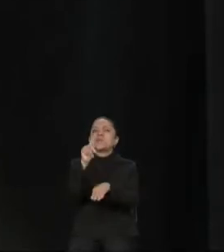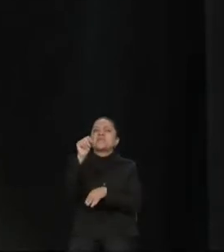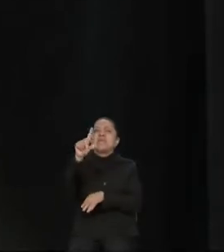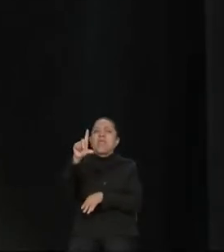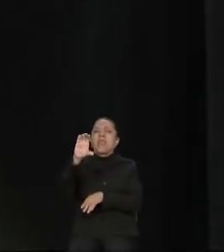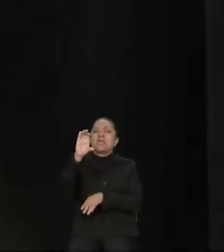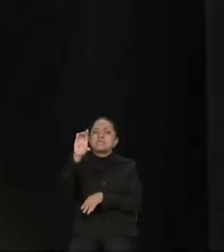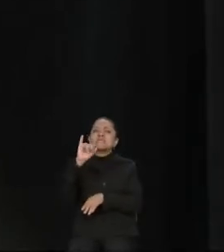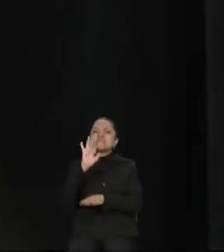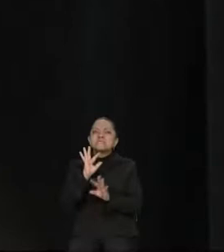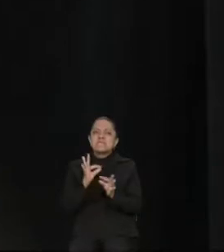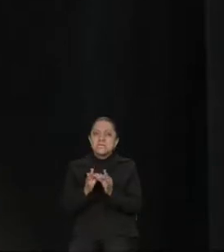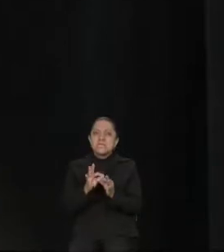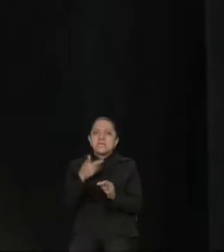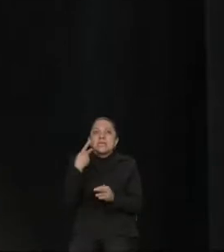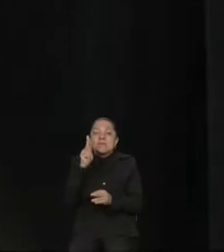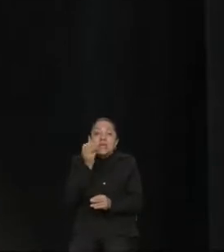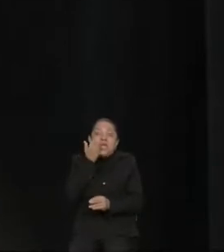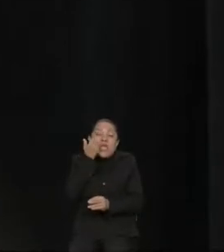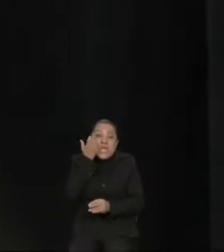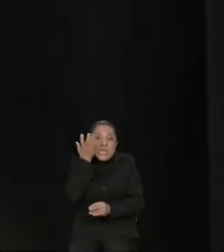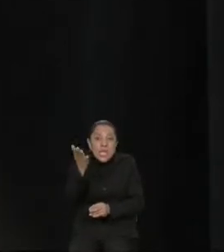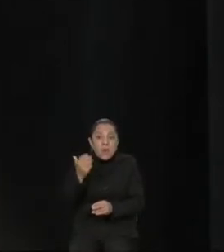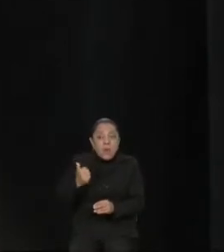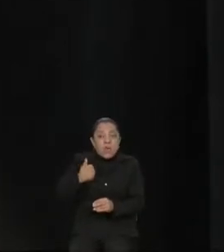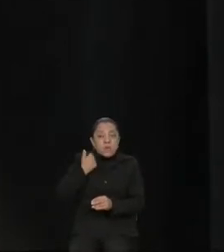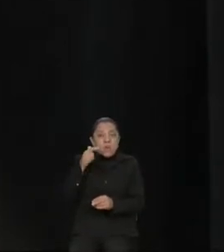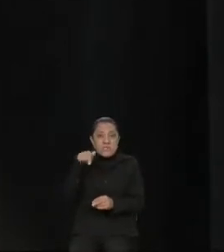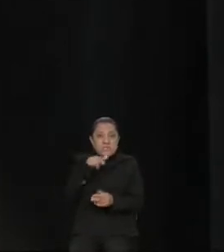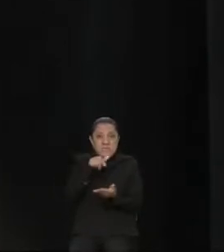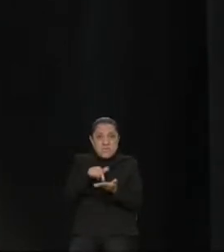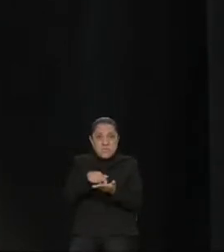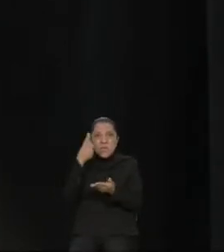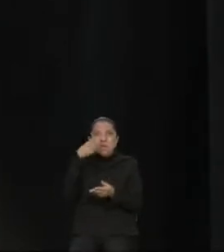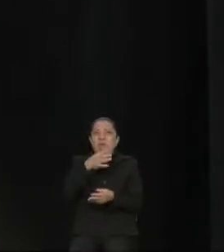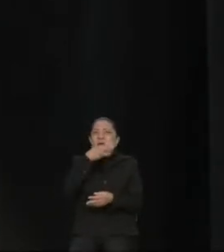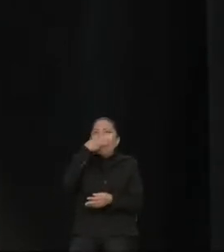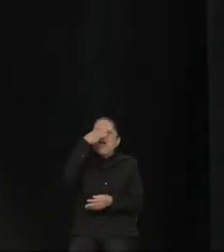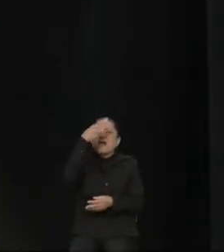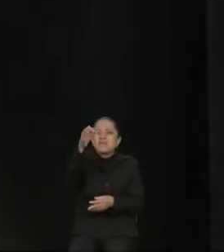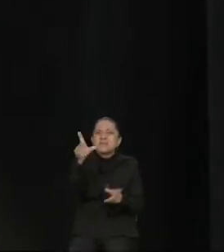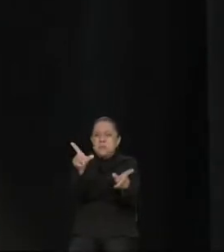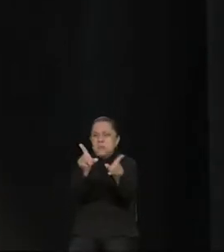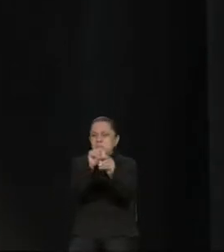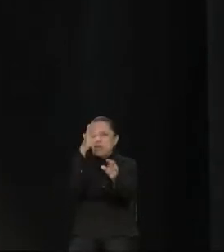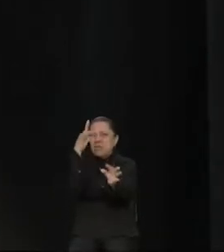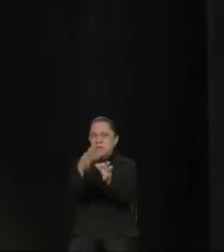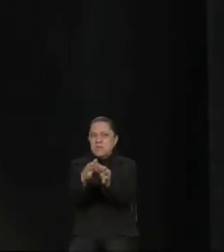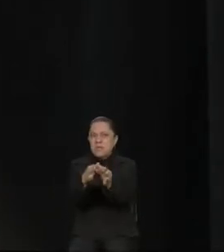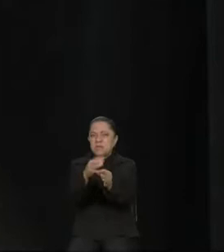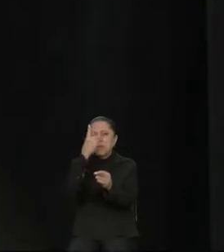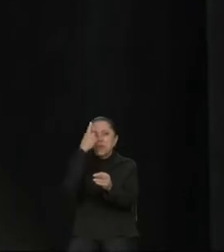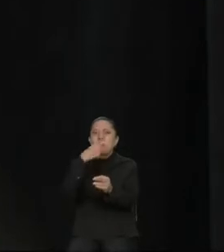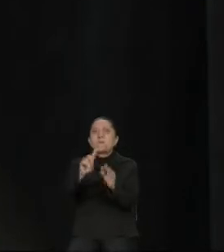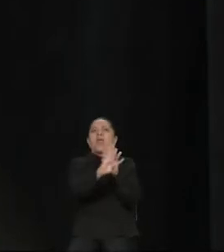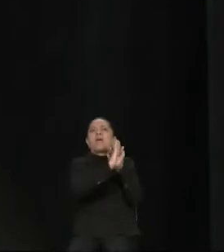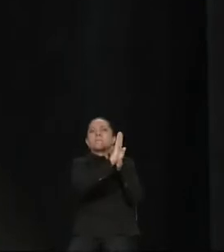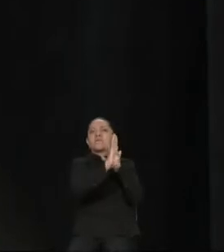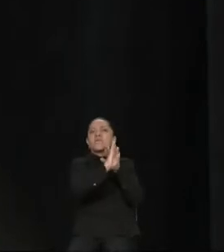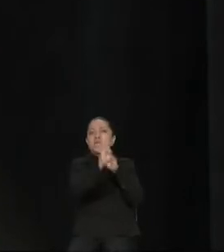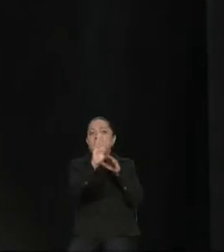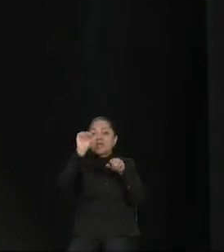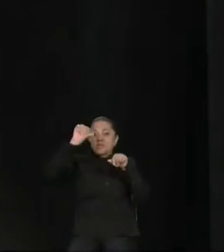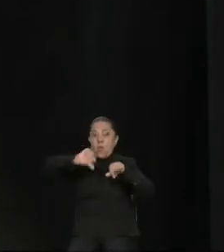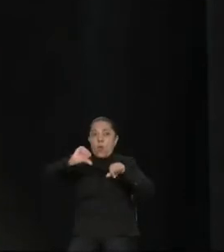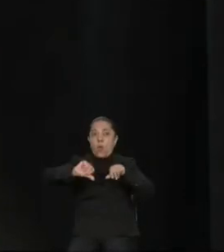quisiera también aprovechar este espacio para dirigir un mensaje muy concreto hacia los migrantes que hoy se encuentran